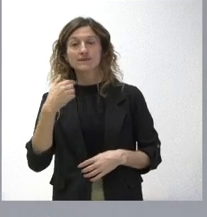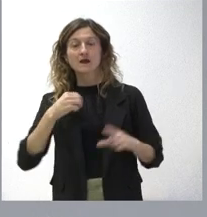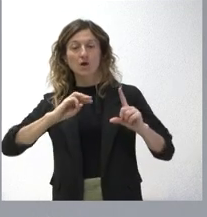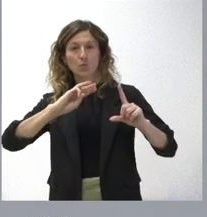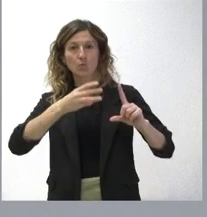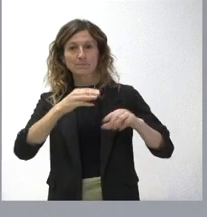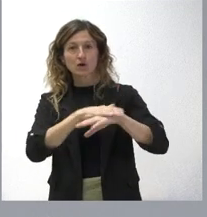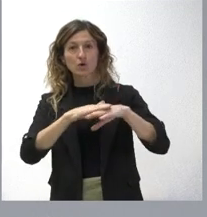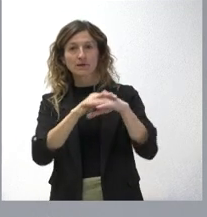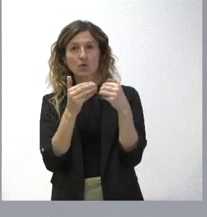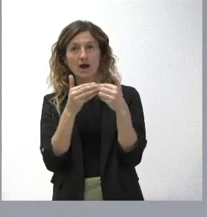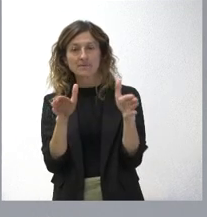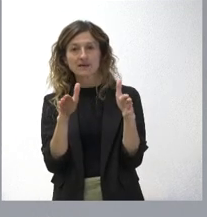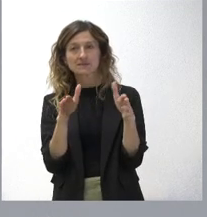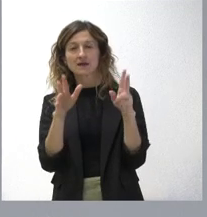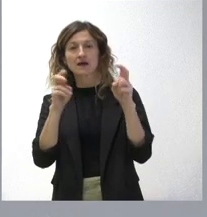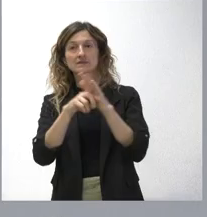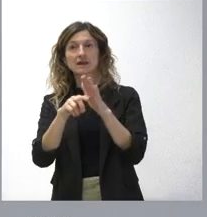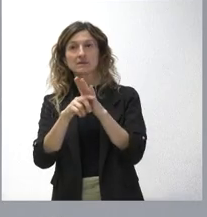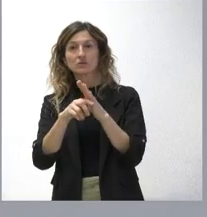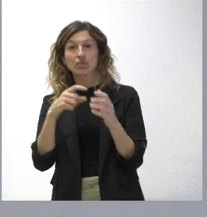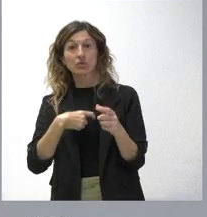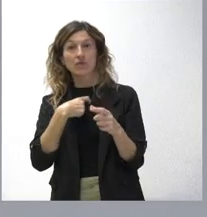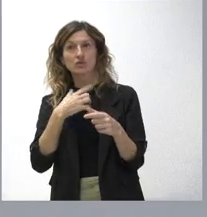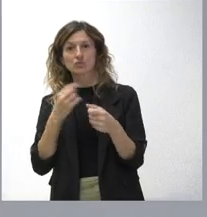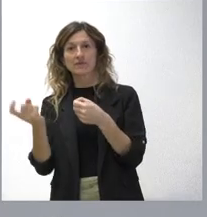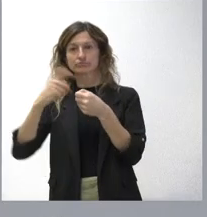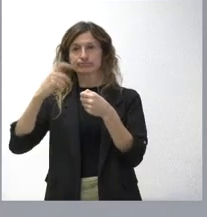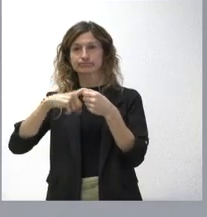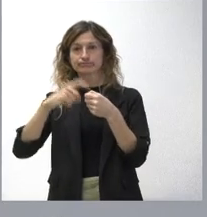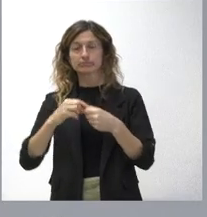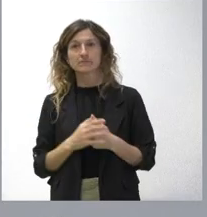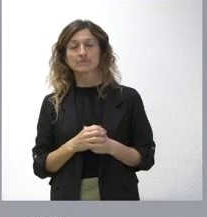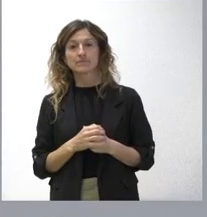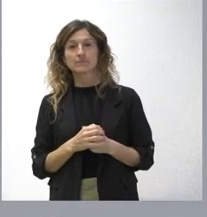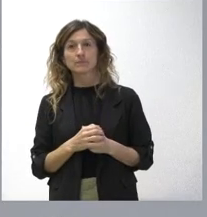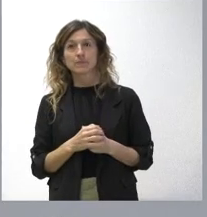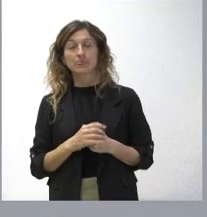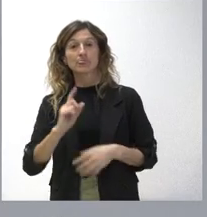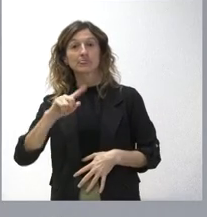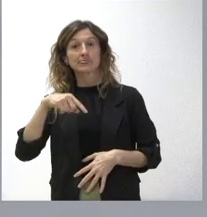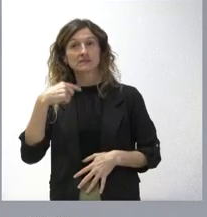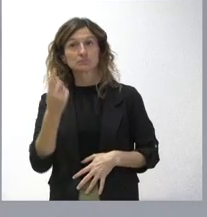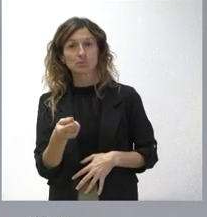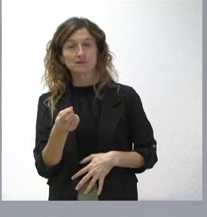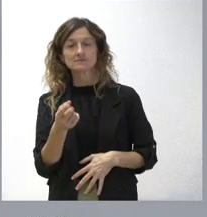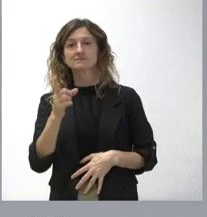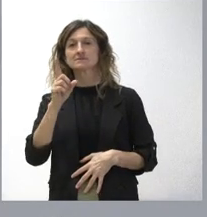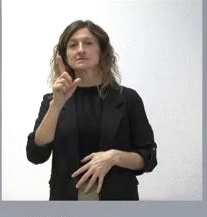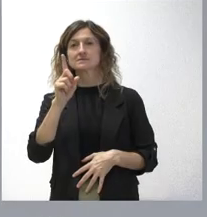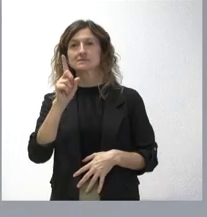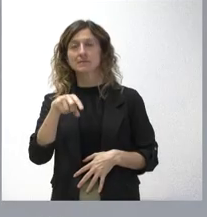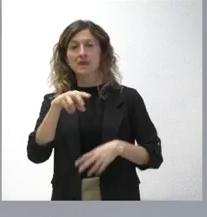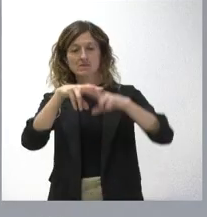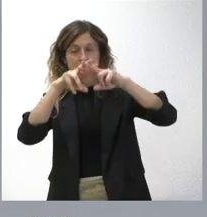de Gobierno abierto este trámite de participación ciudadana, posteriormente se va a someter también al